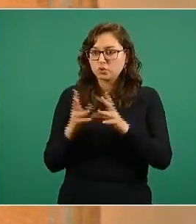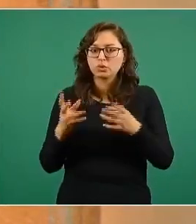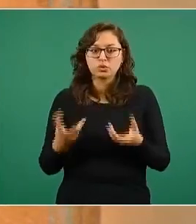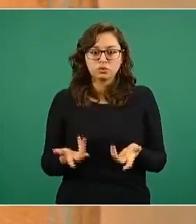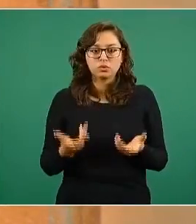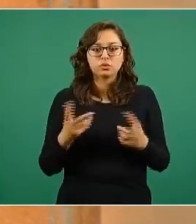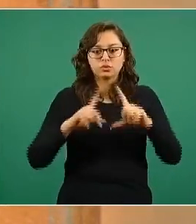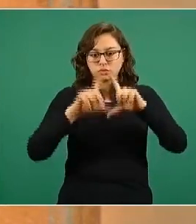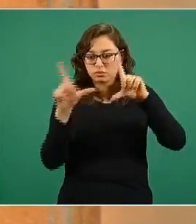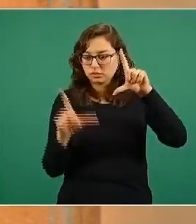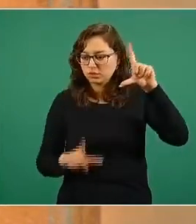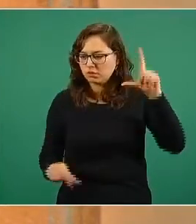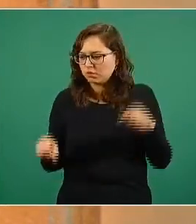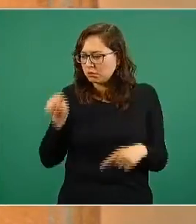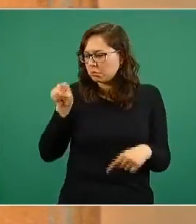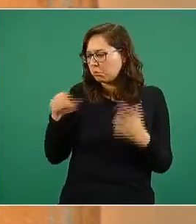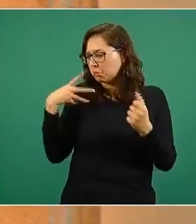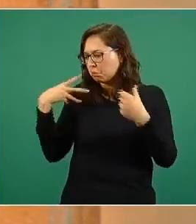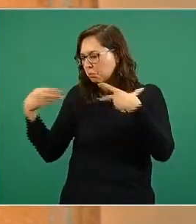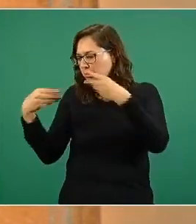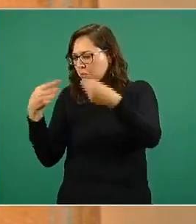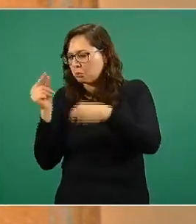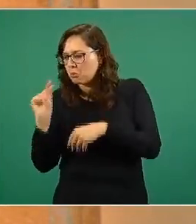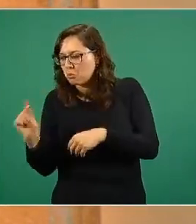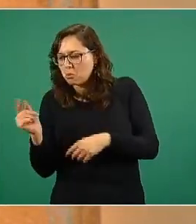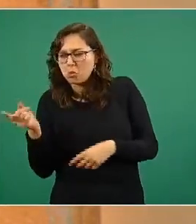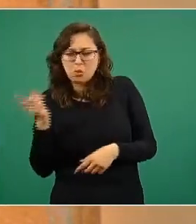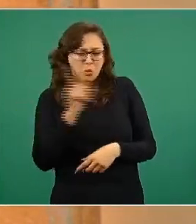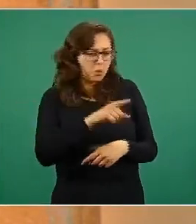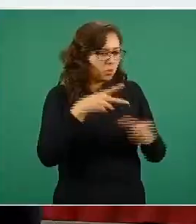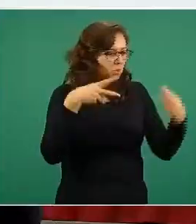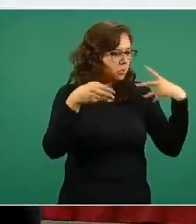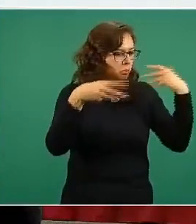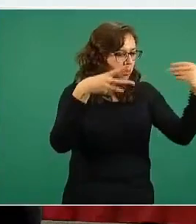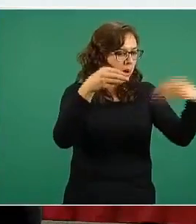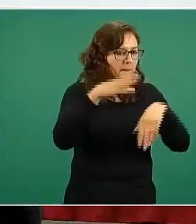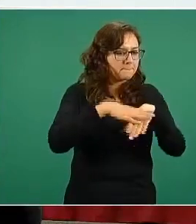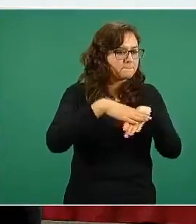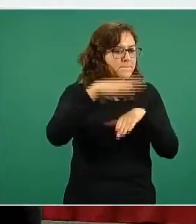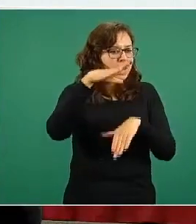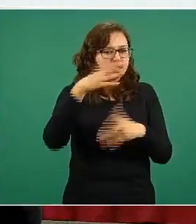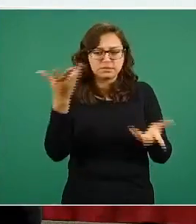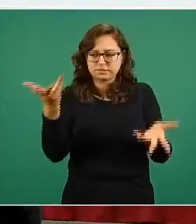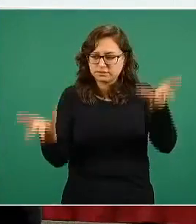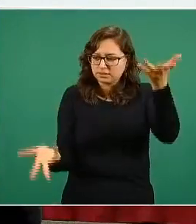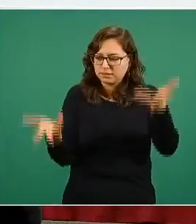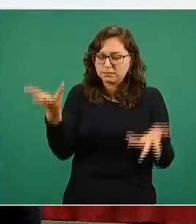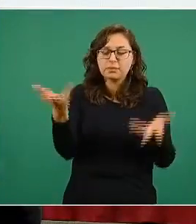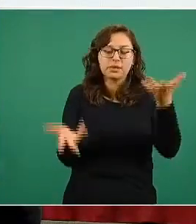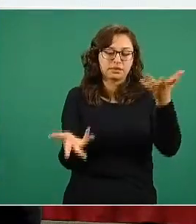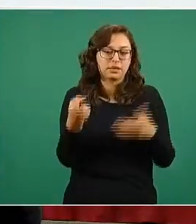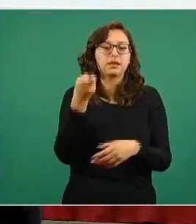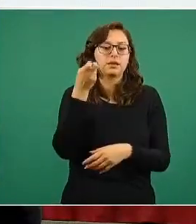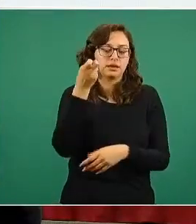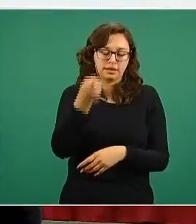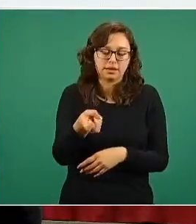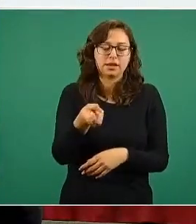presentando la epidemia en el país, se va determinando el orden de uso de las vacunas. Concretamente para esta